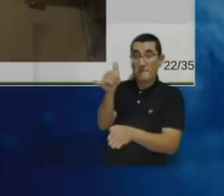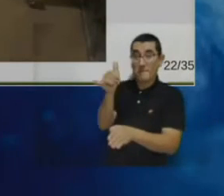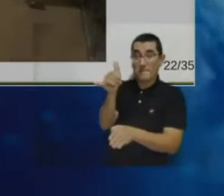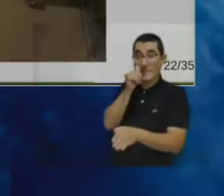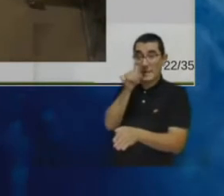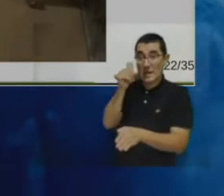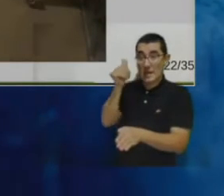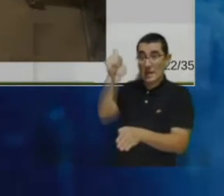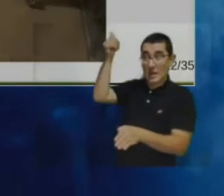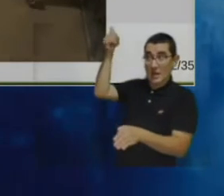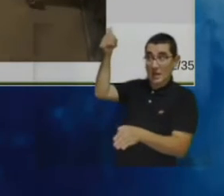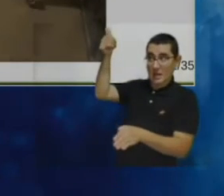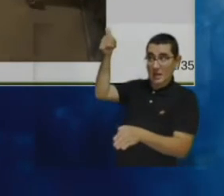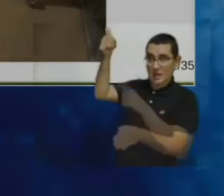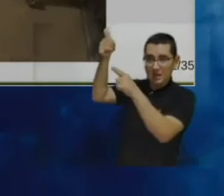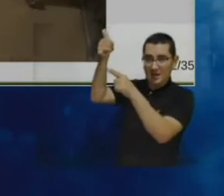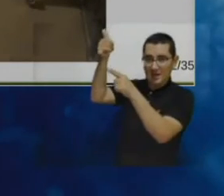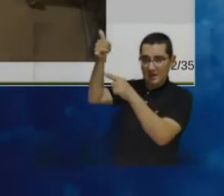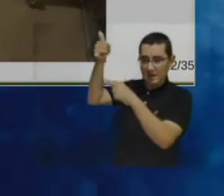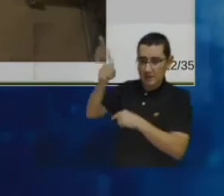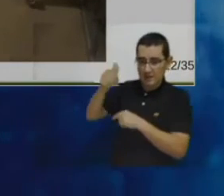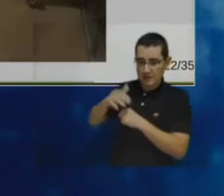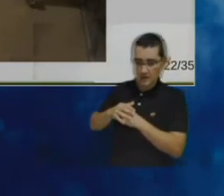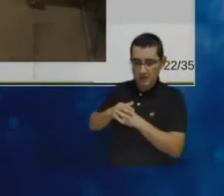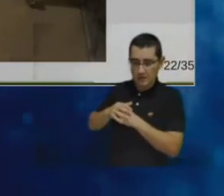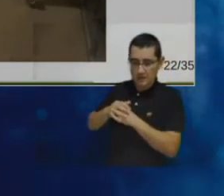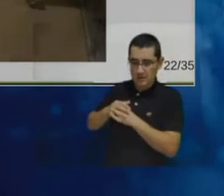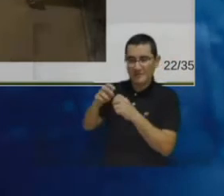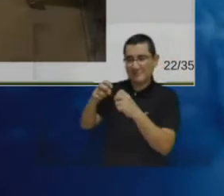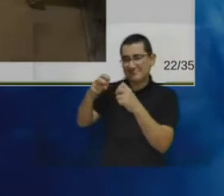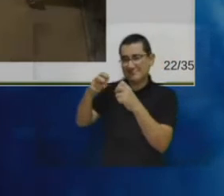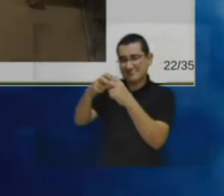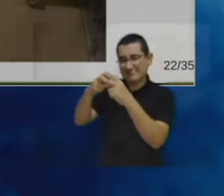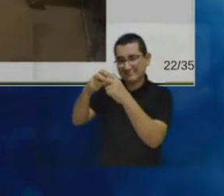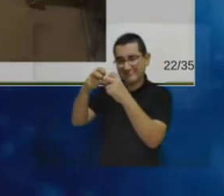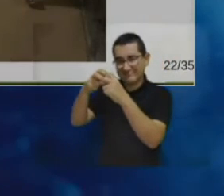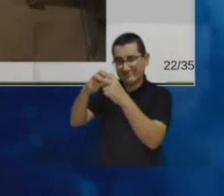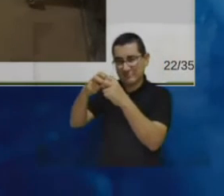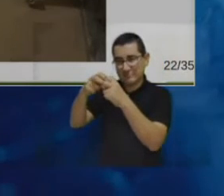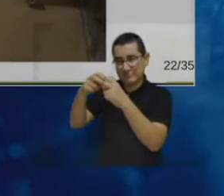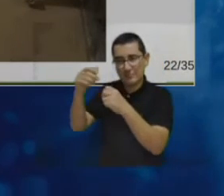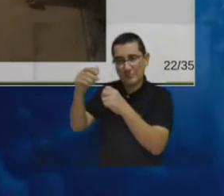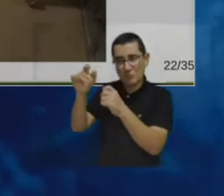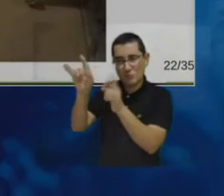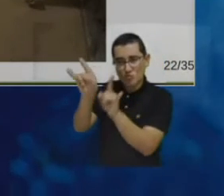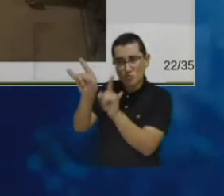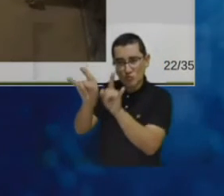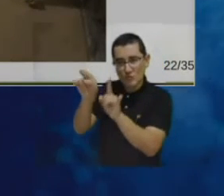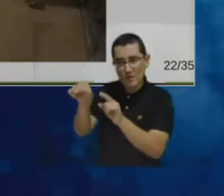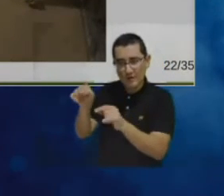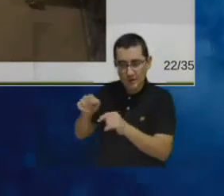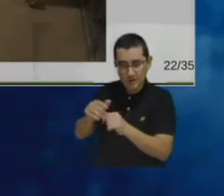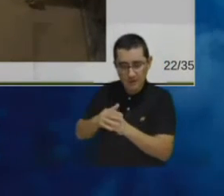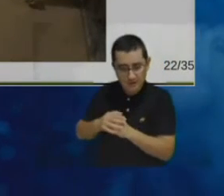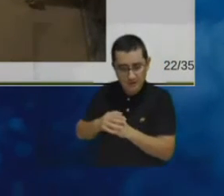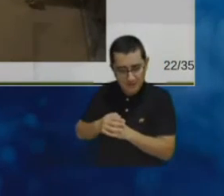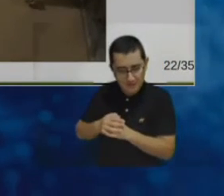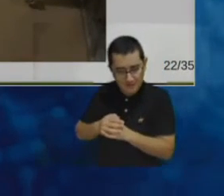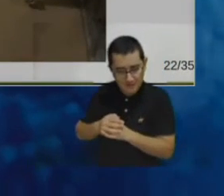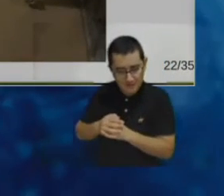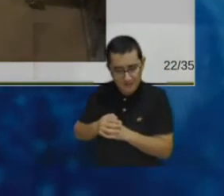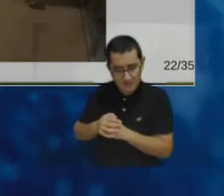cámara blindada electromagnéticamente que se encuentra en el laboratorio compatible electromagnética de la universidad nacional de Colombia